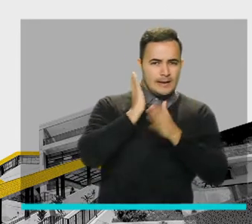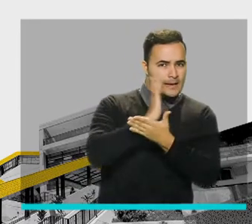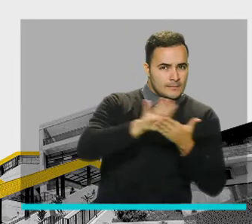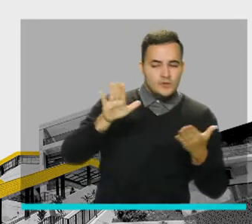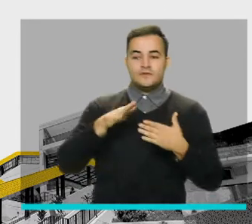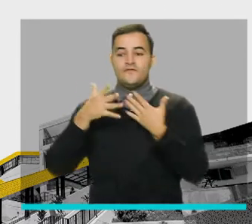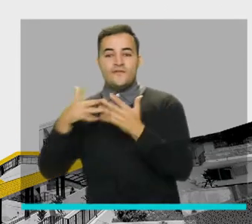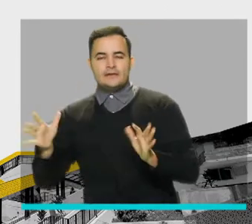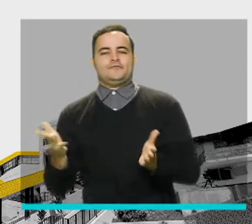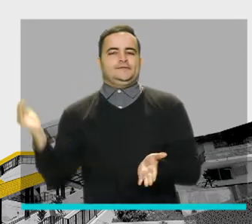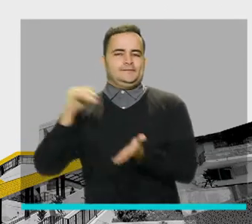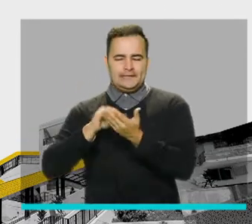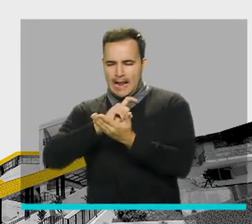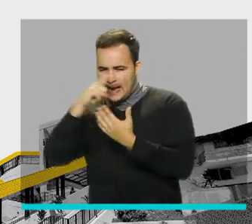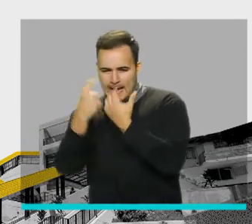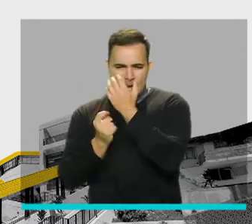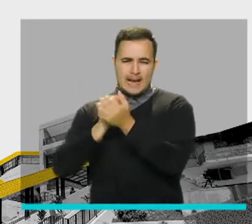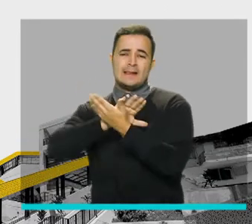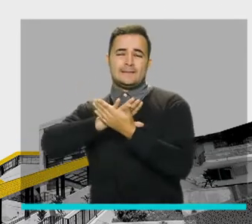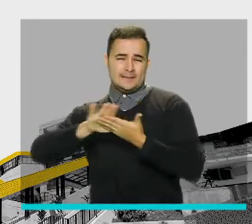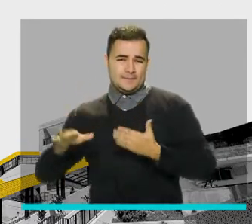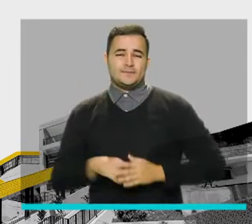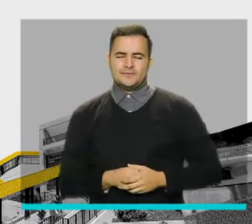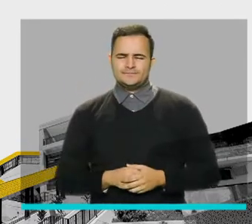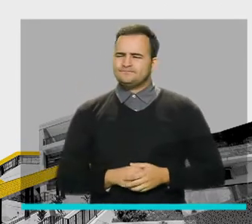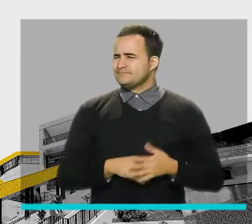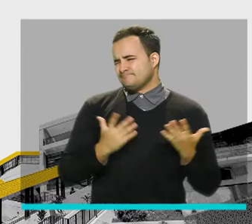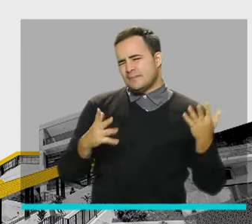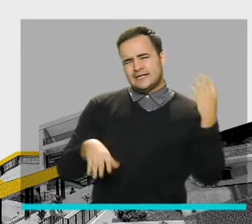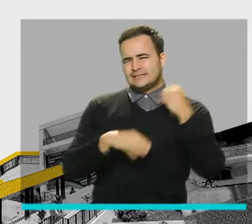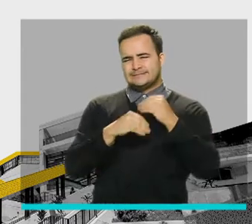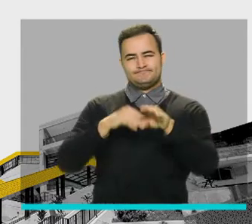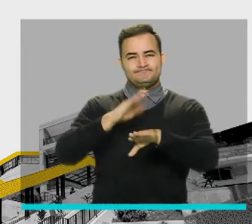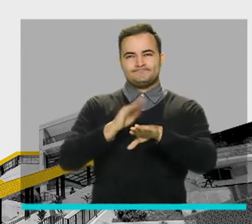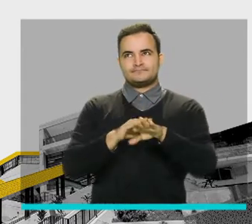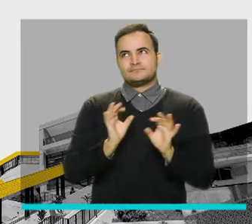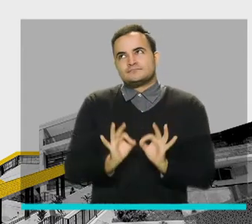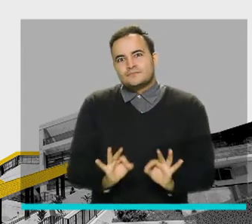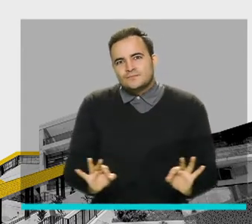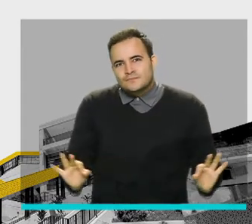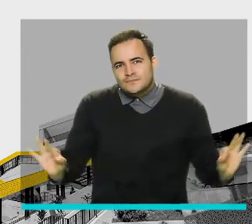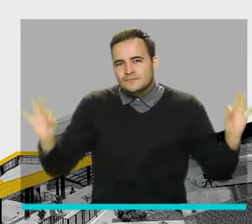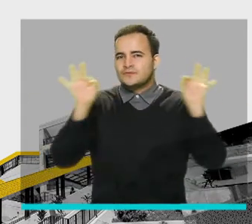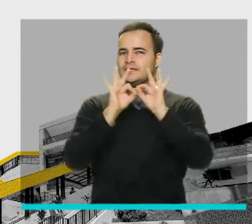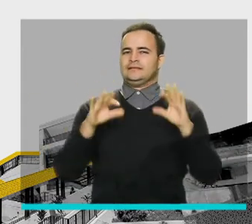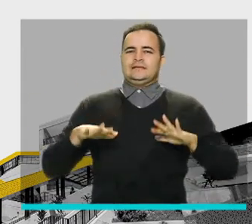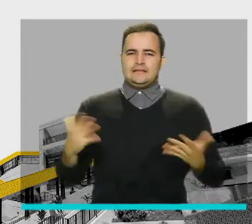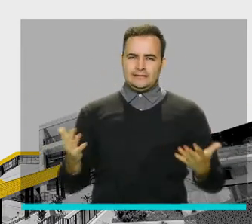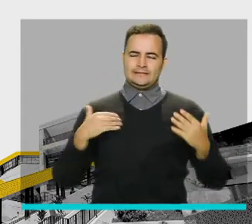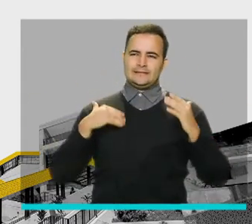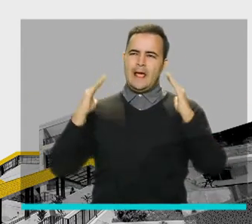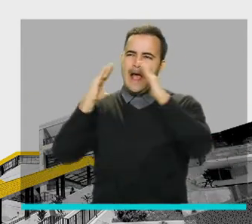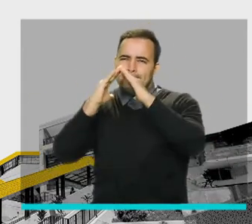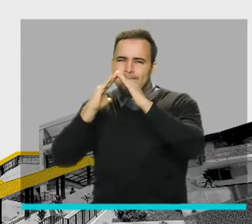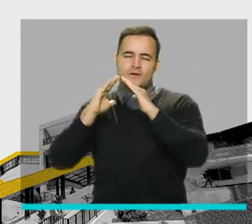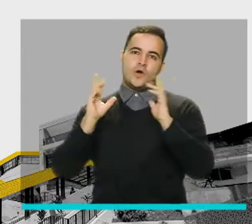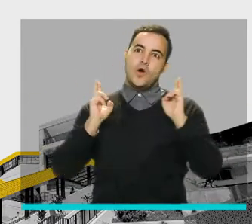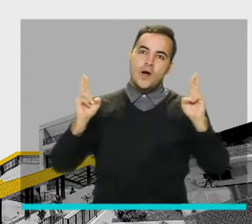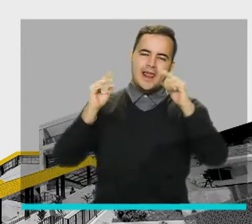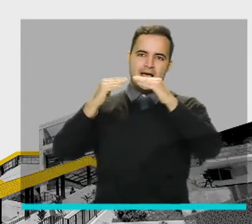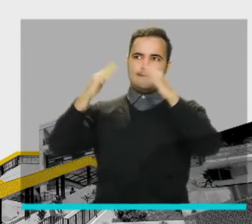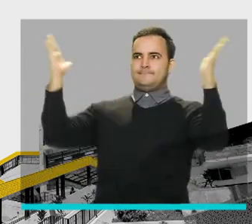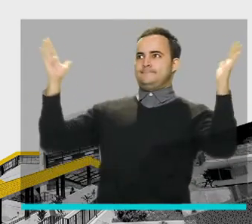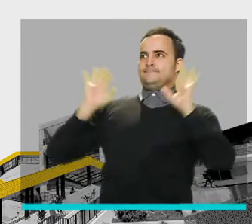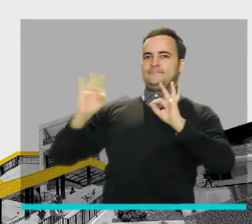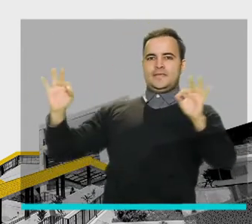definitivamente va a ser muy importante favorecer sitios al aire libre o los